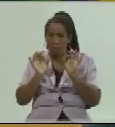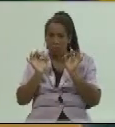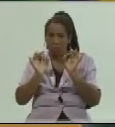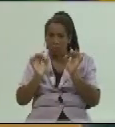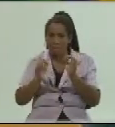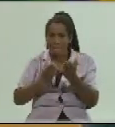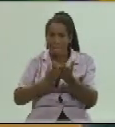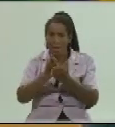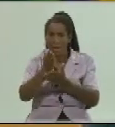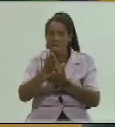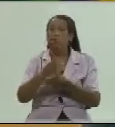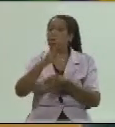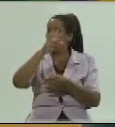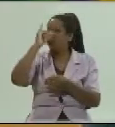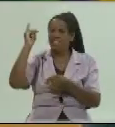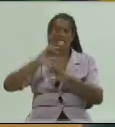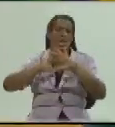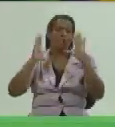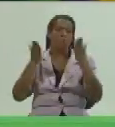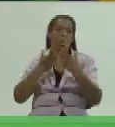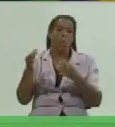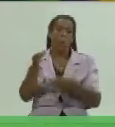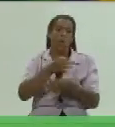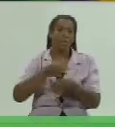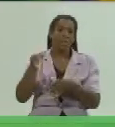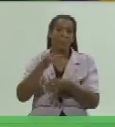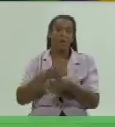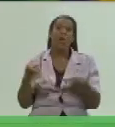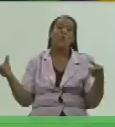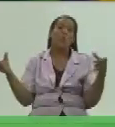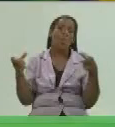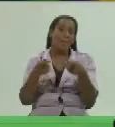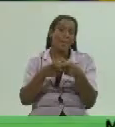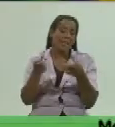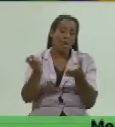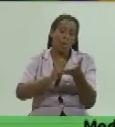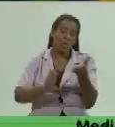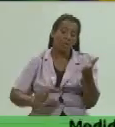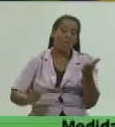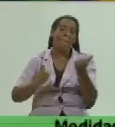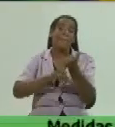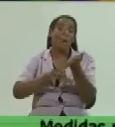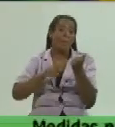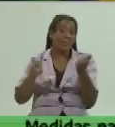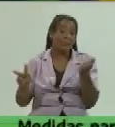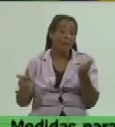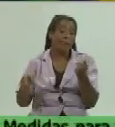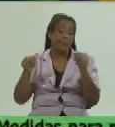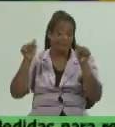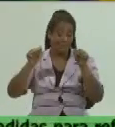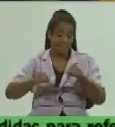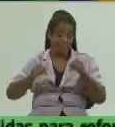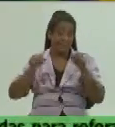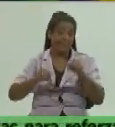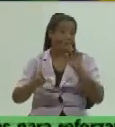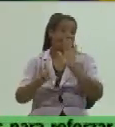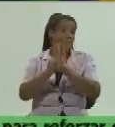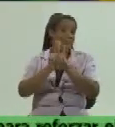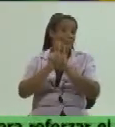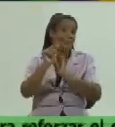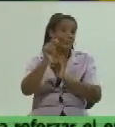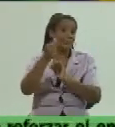permanentemente en todos los municipios y hay un comité de contratación provincial que es el que hoy ha digamos puesto estos precios